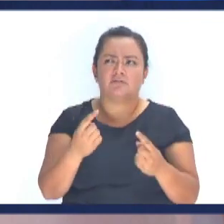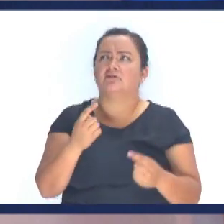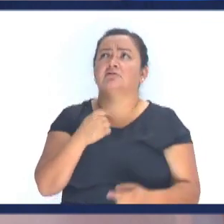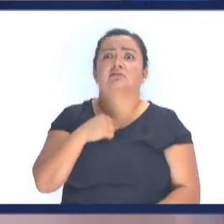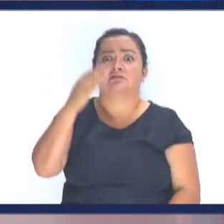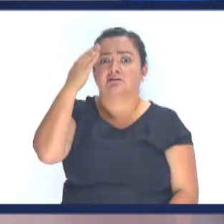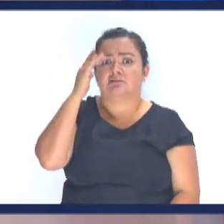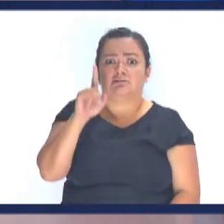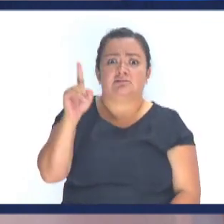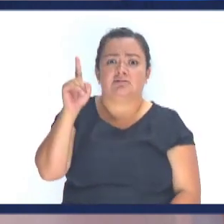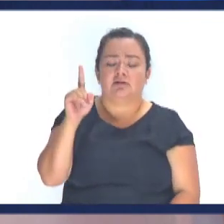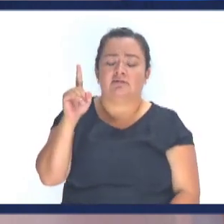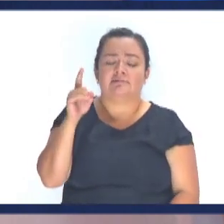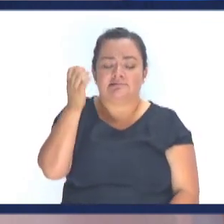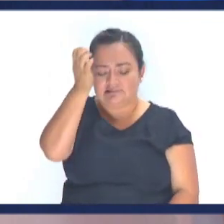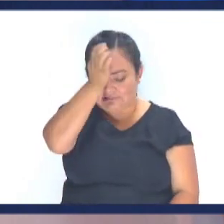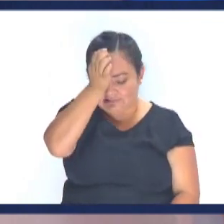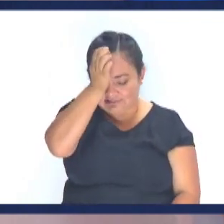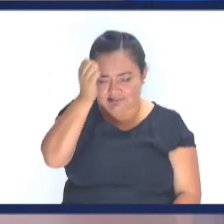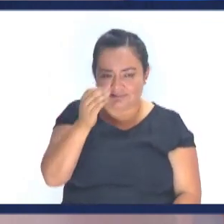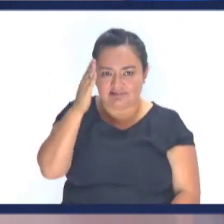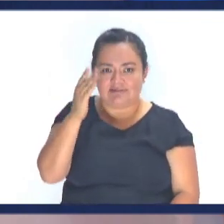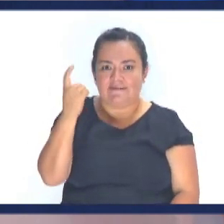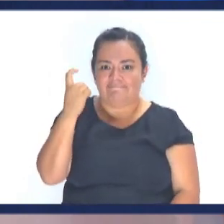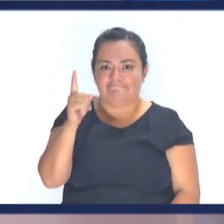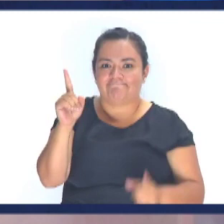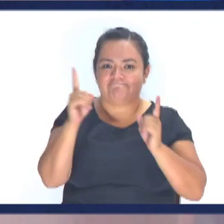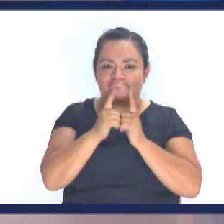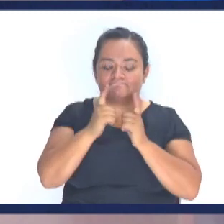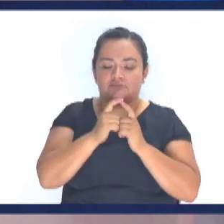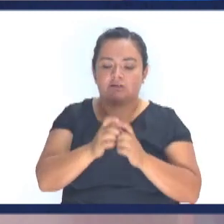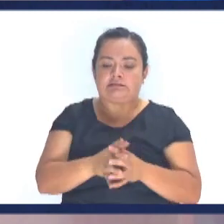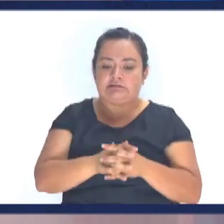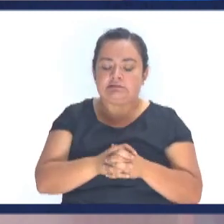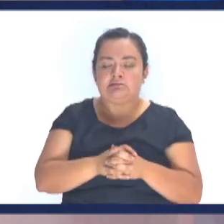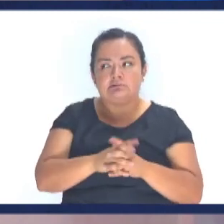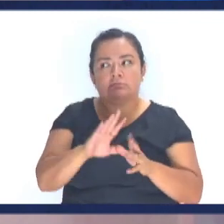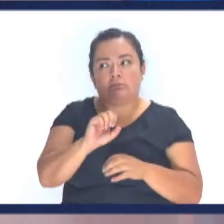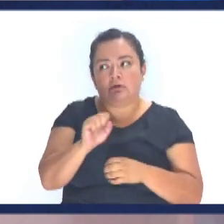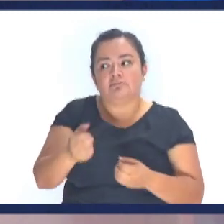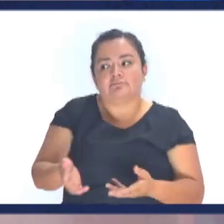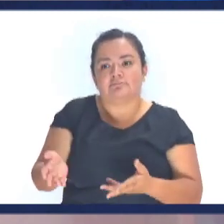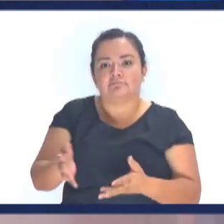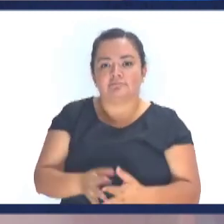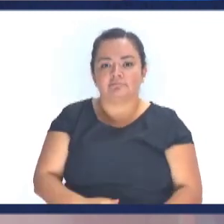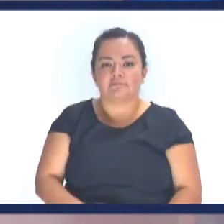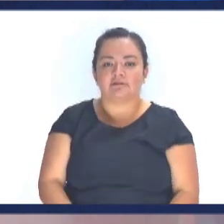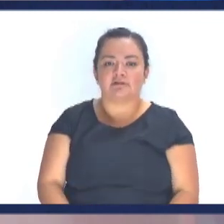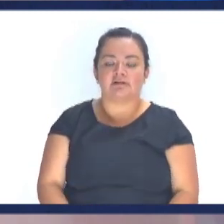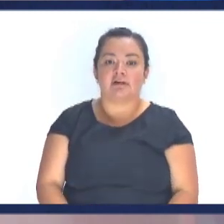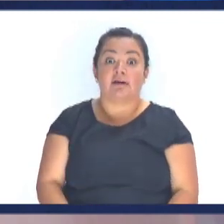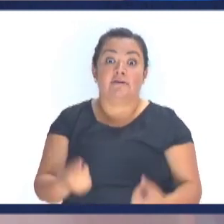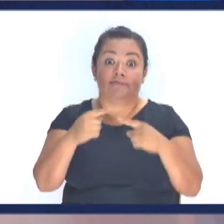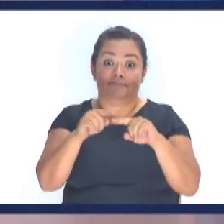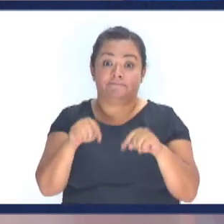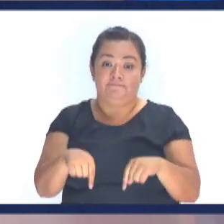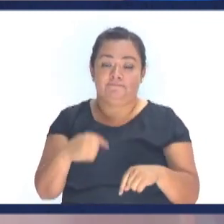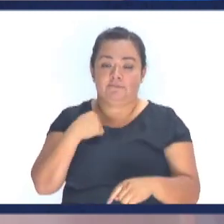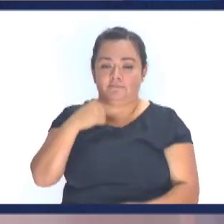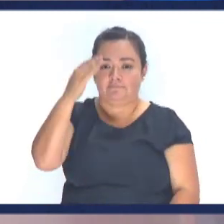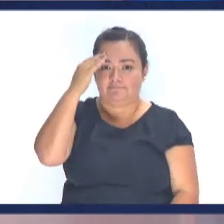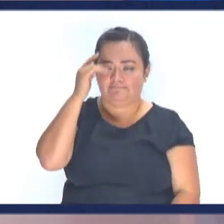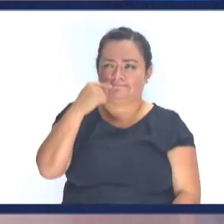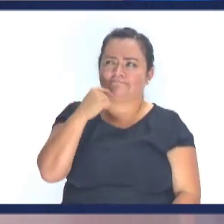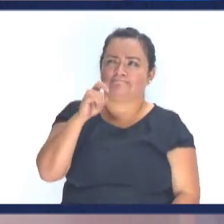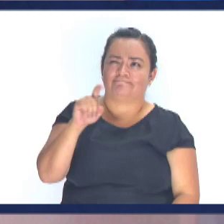no conoce A Dios Porque no conoce A Cristo Caí en la trampa Caí en la trampa Pero ahora Que yo